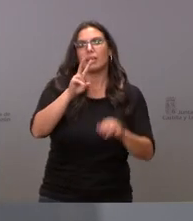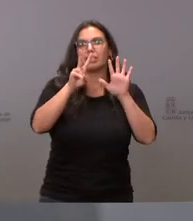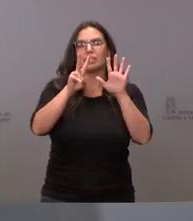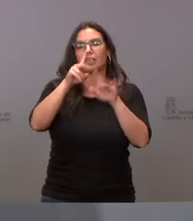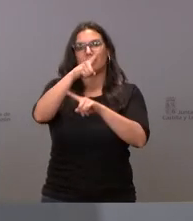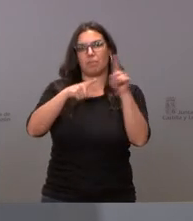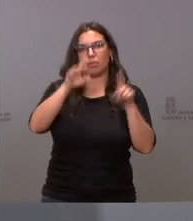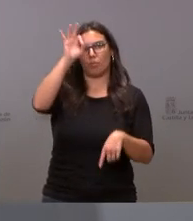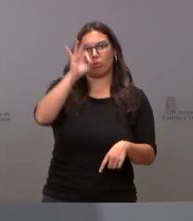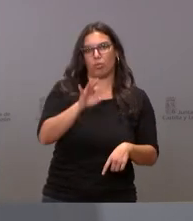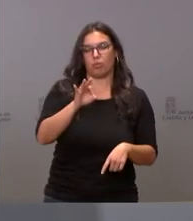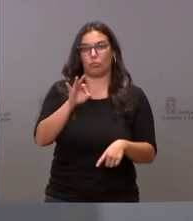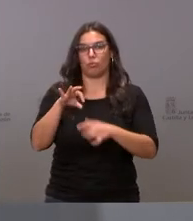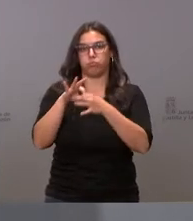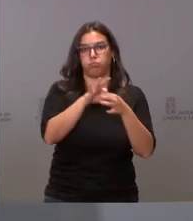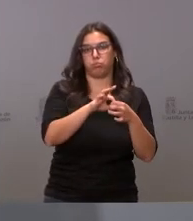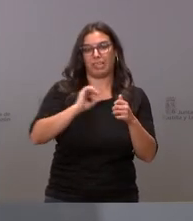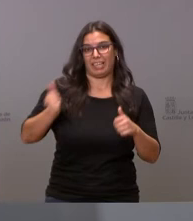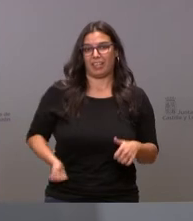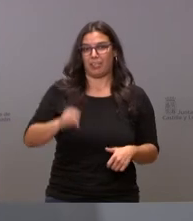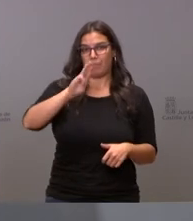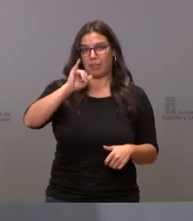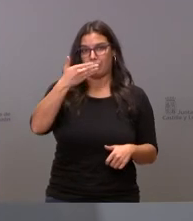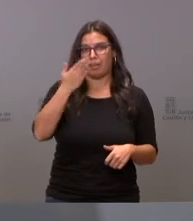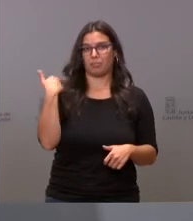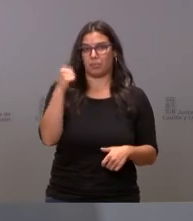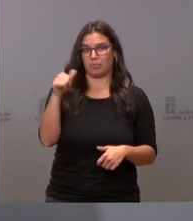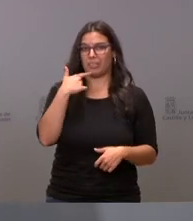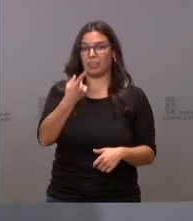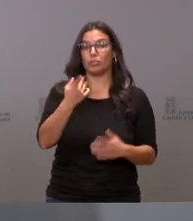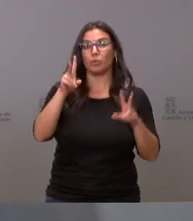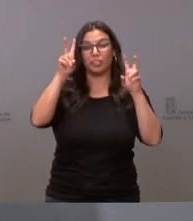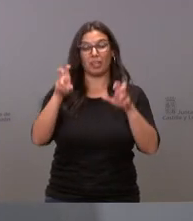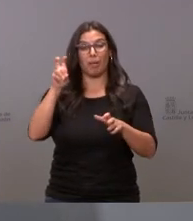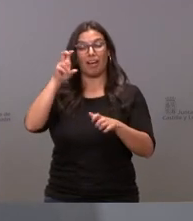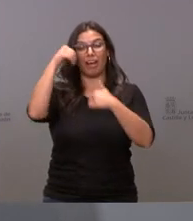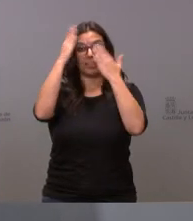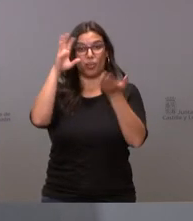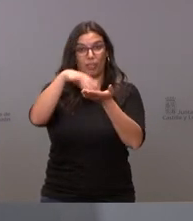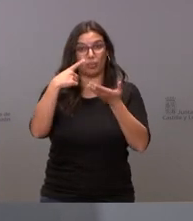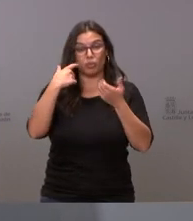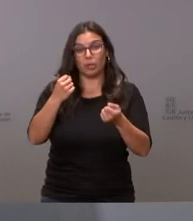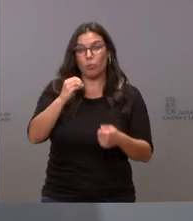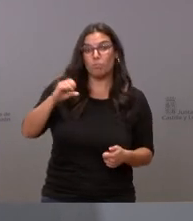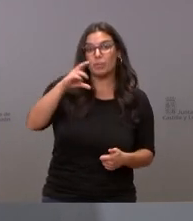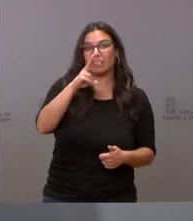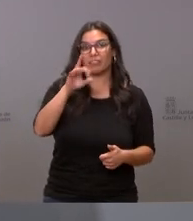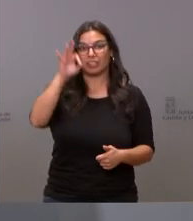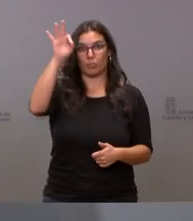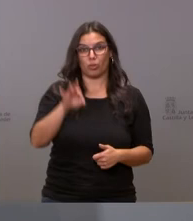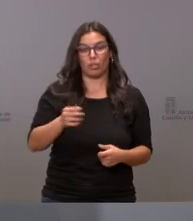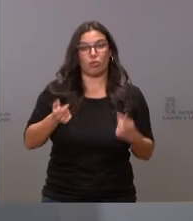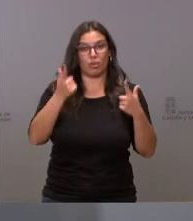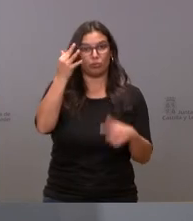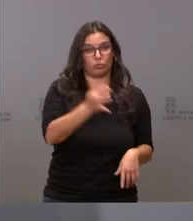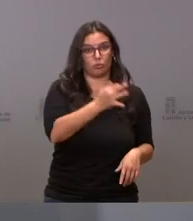PIB como le dije la semana pasada pero es que en lo que respecta a la atención primaria estamos en el 20% del gasto total cosa a